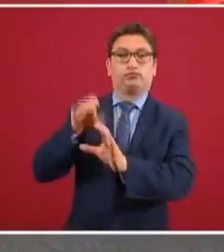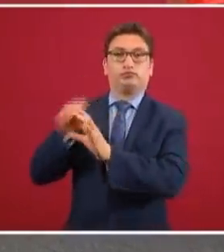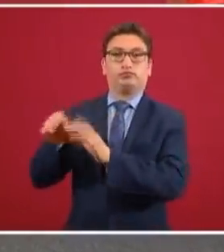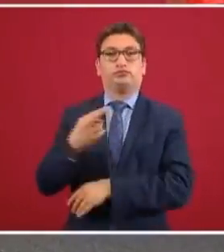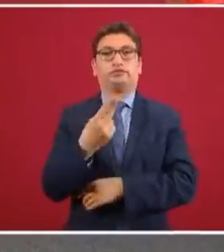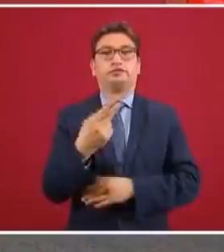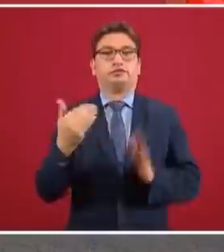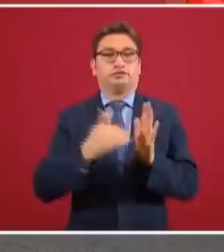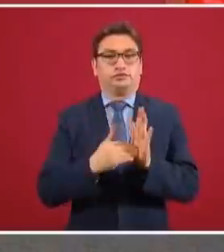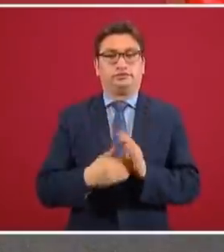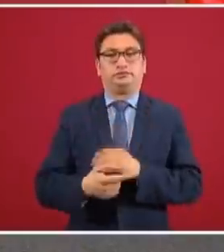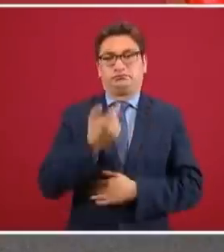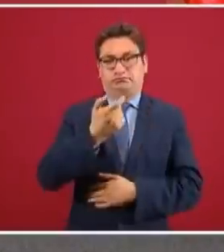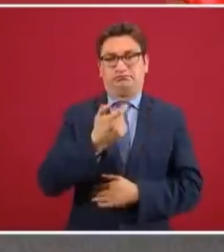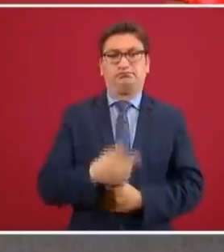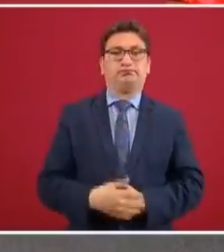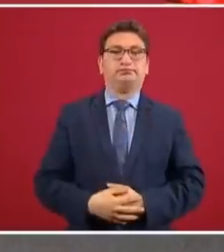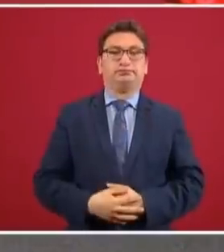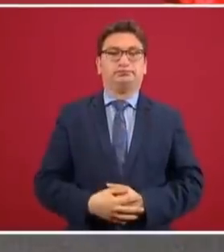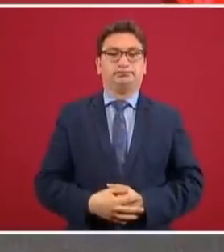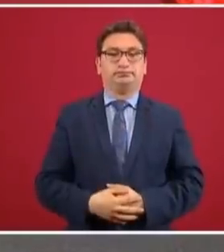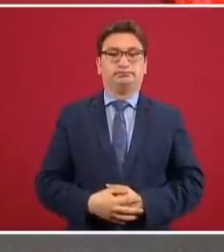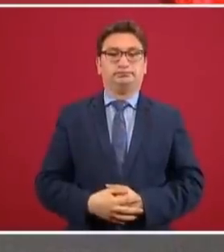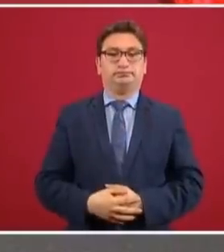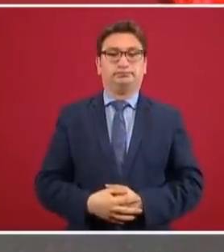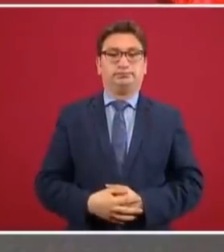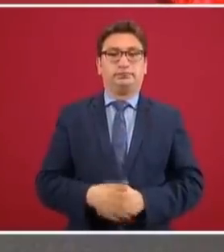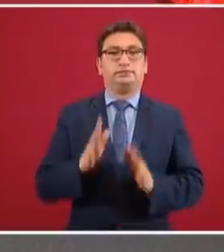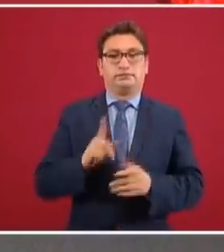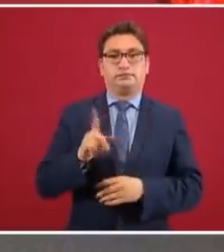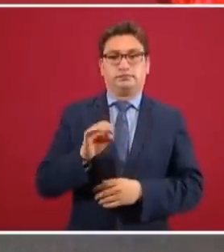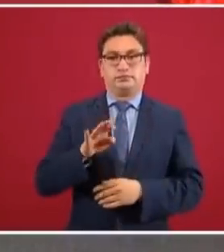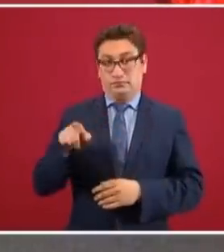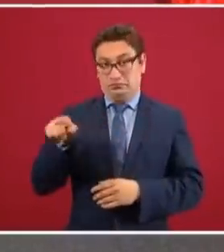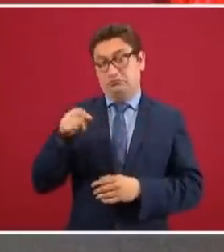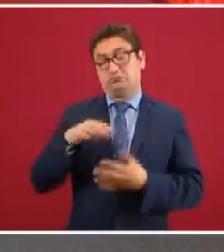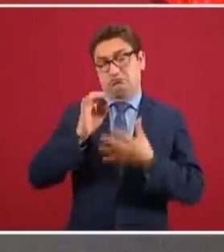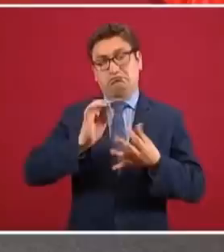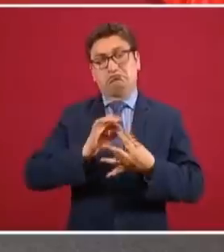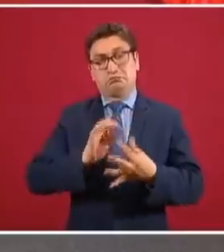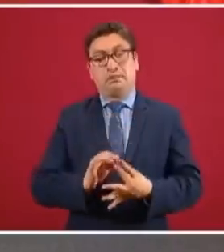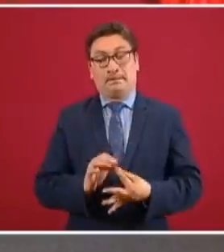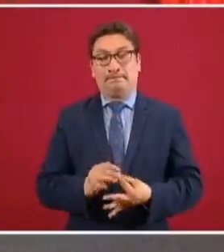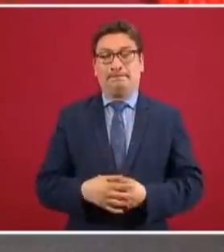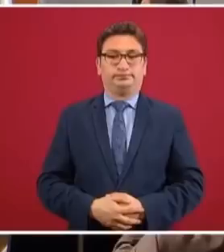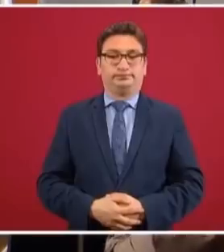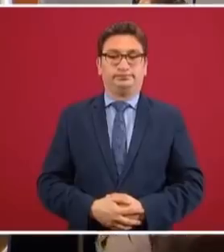mil pesos. Ya SOE explicará sobre este tema.